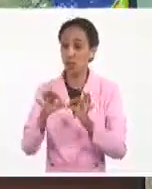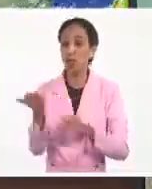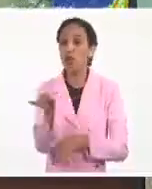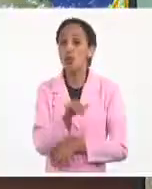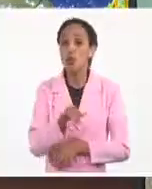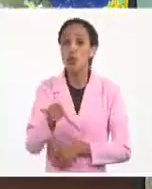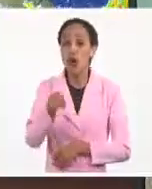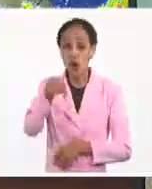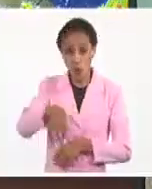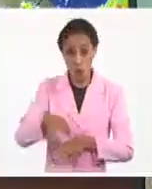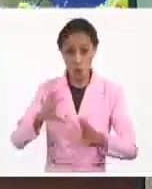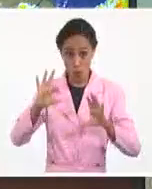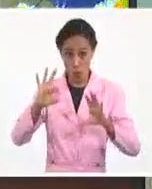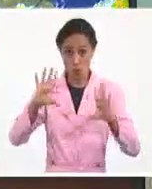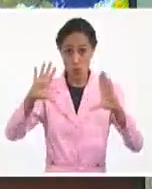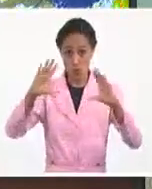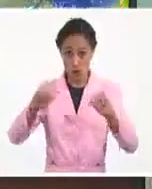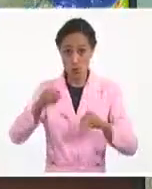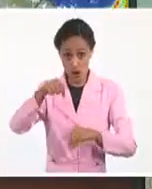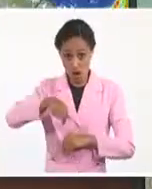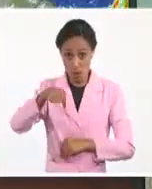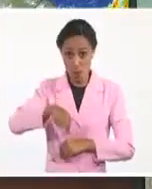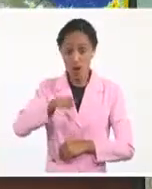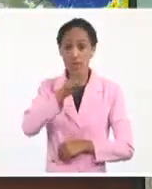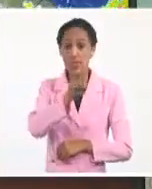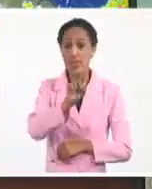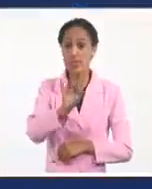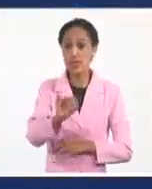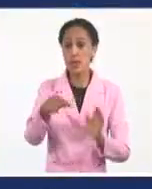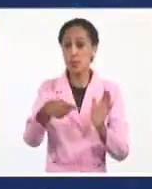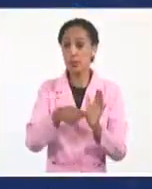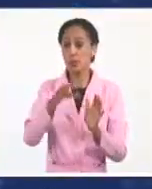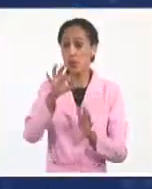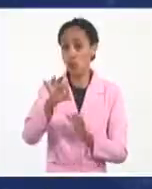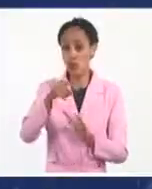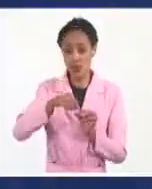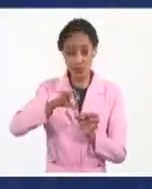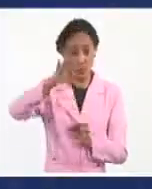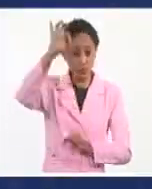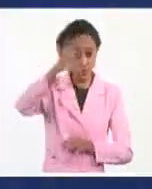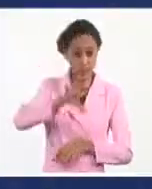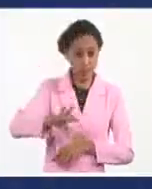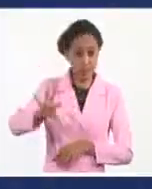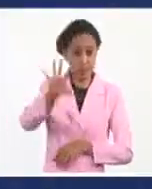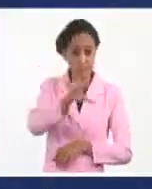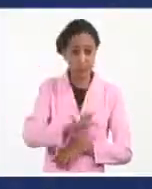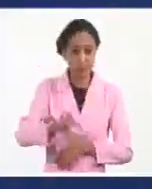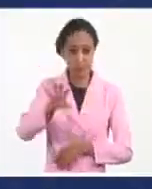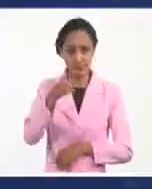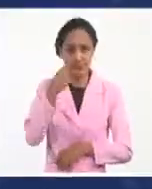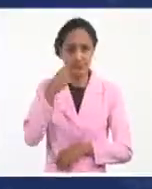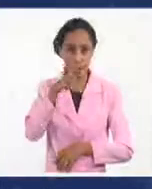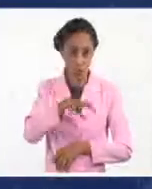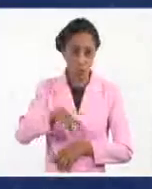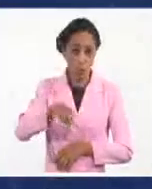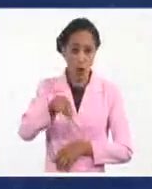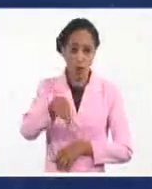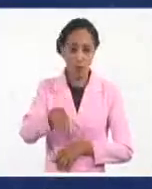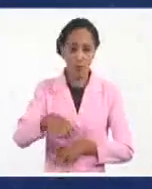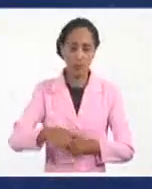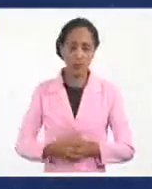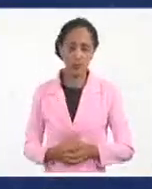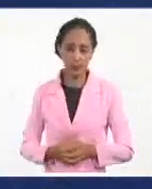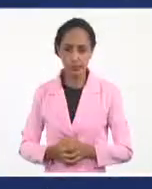de ahora a las 8 de la noche, en los 17.8 grados de latitud norte, 74.7 grados de longitud